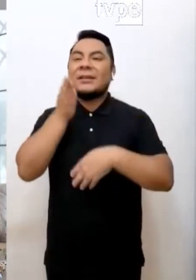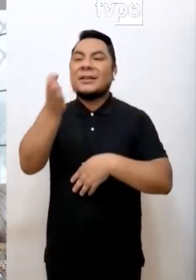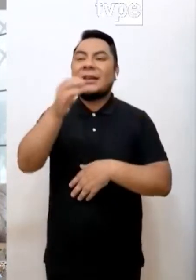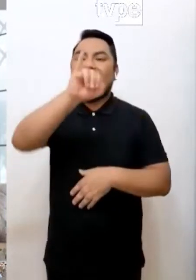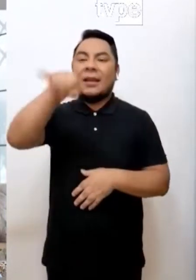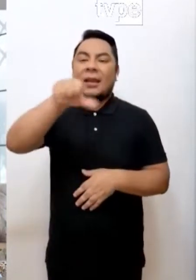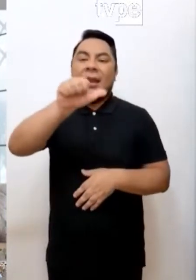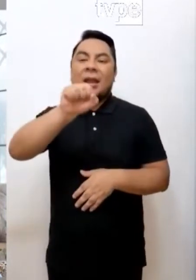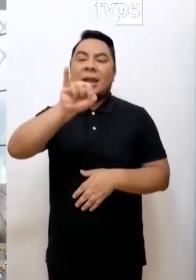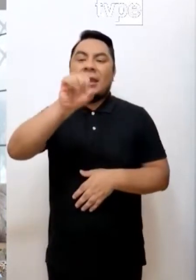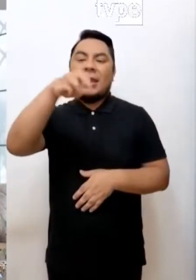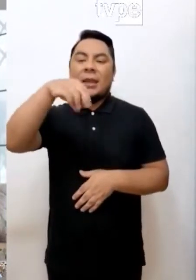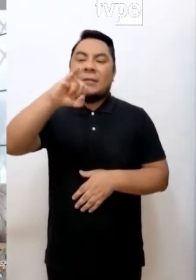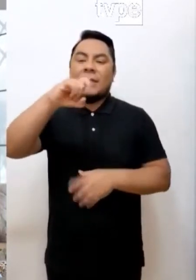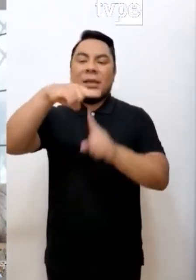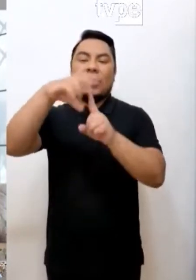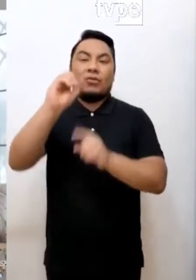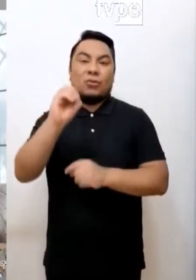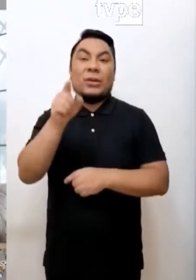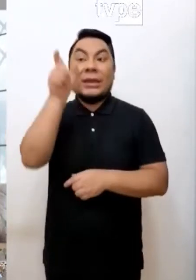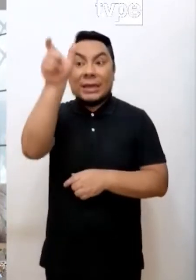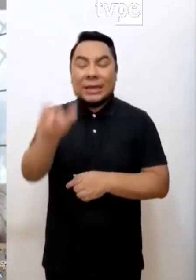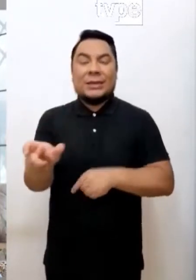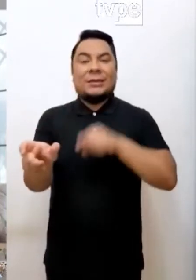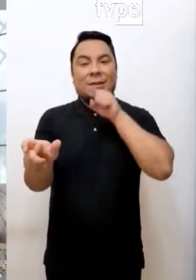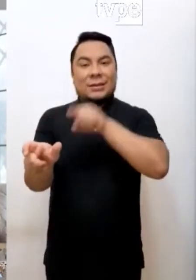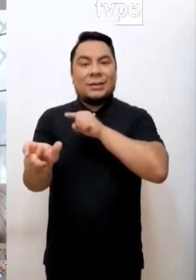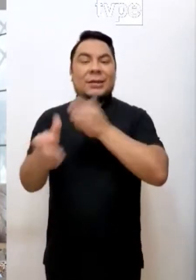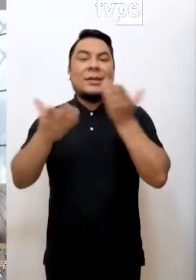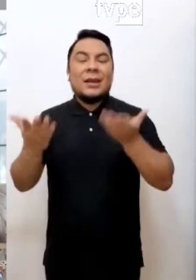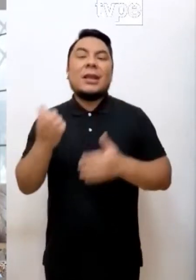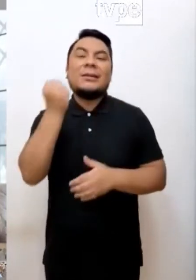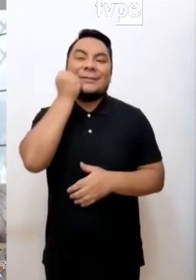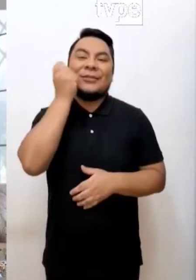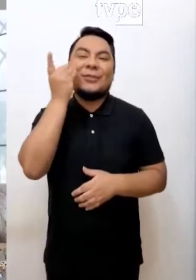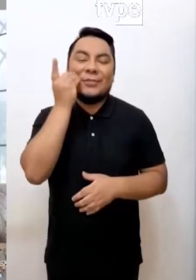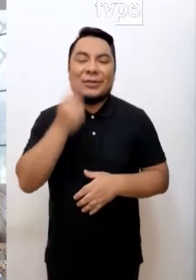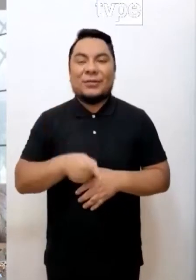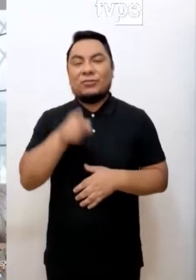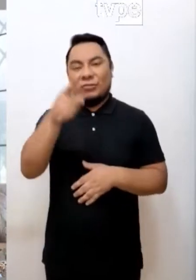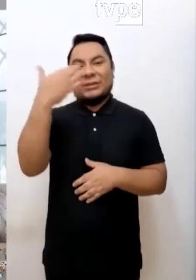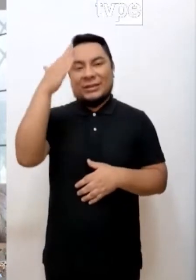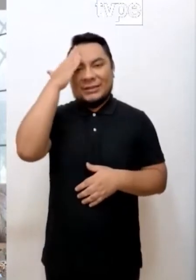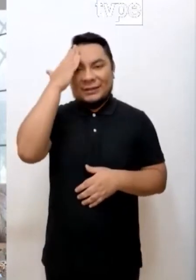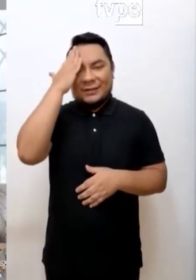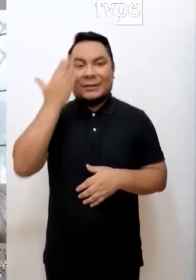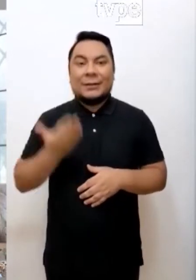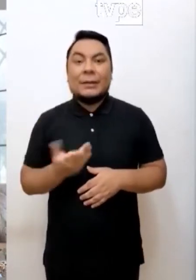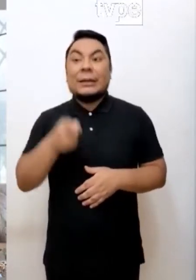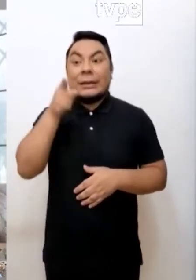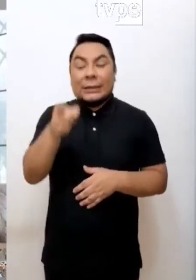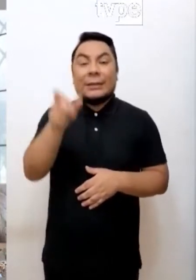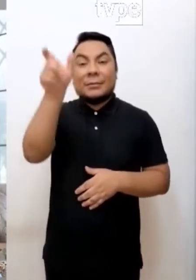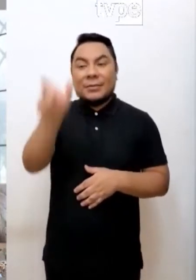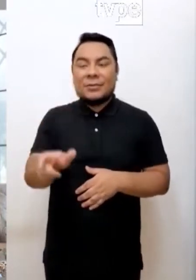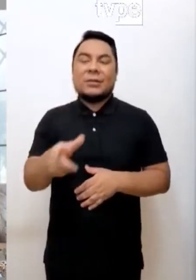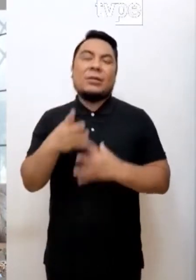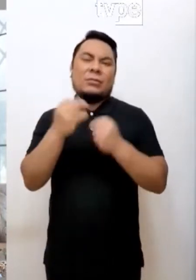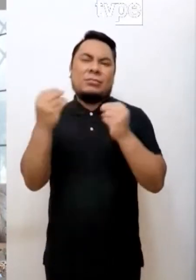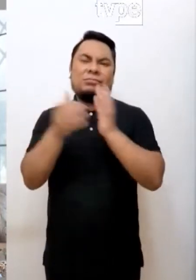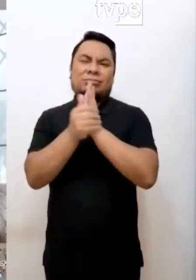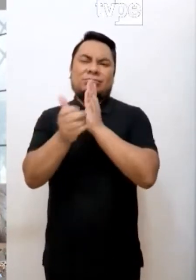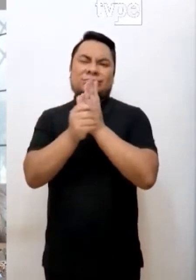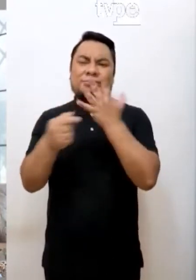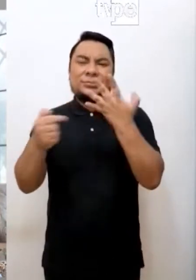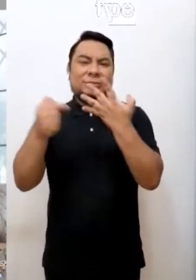visitar a Jaimito Cruz y él es una persona con síndrome de Down, como ustedes saben, y es una persona